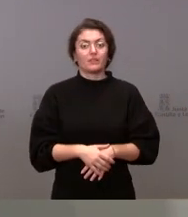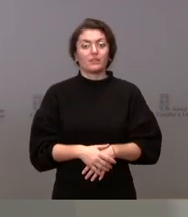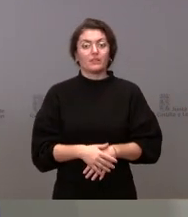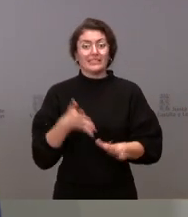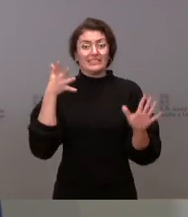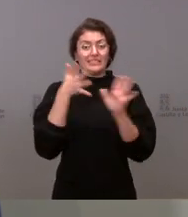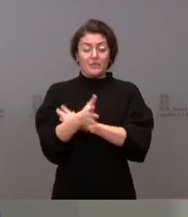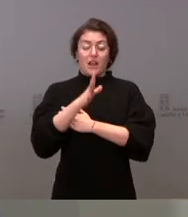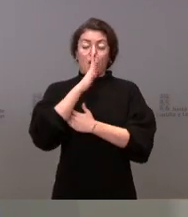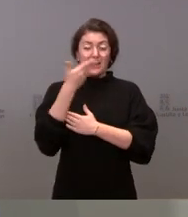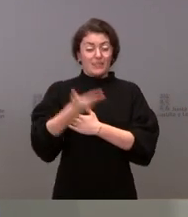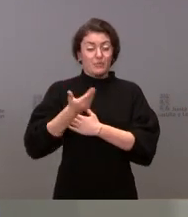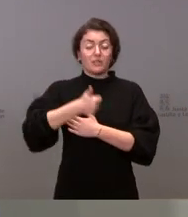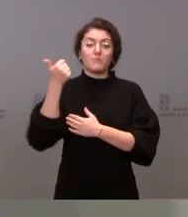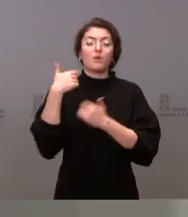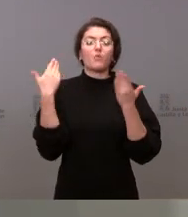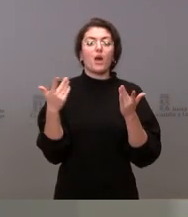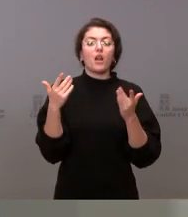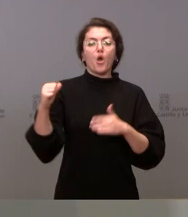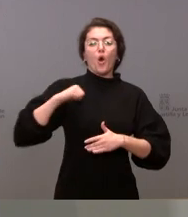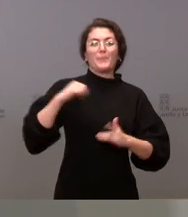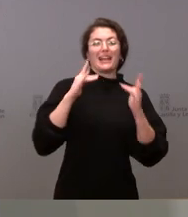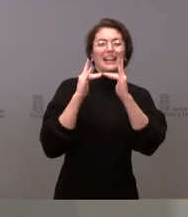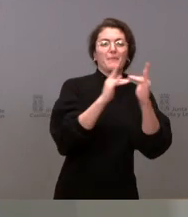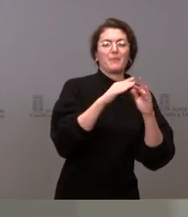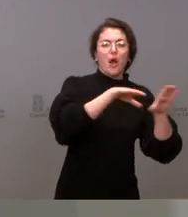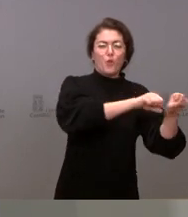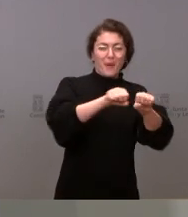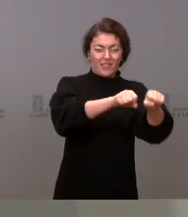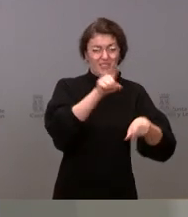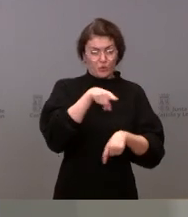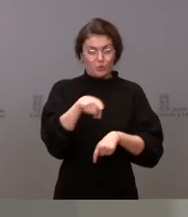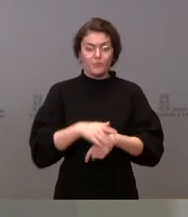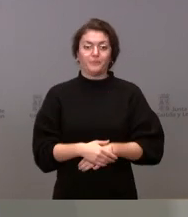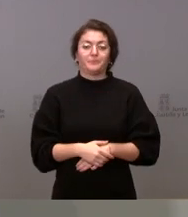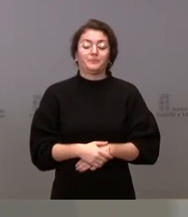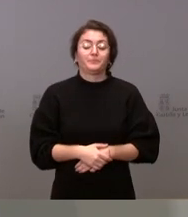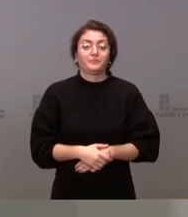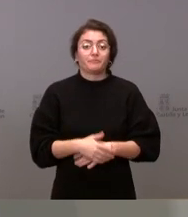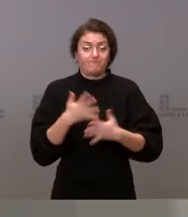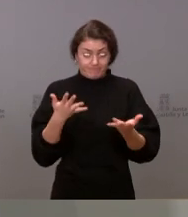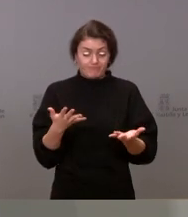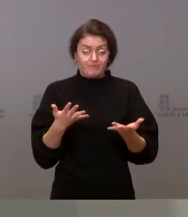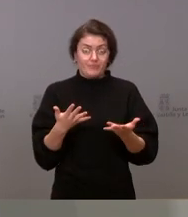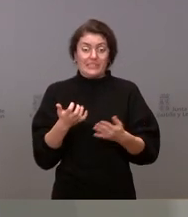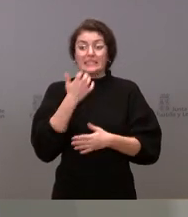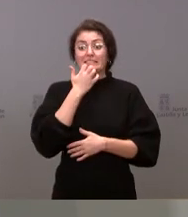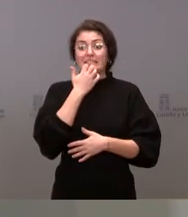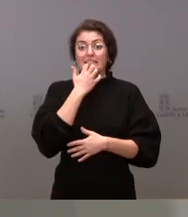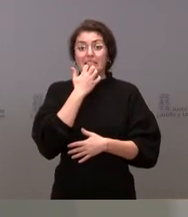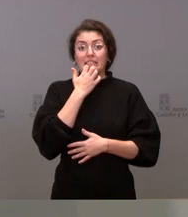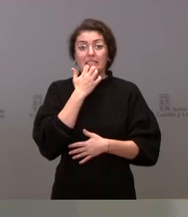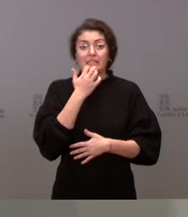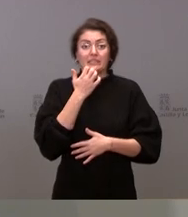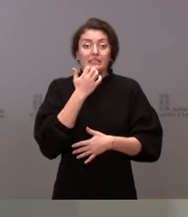saturación que la incidencia y eso es lo que nos va a obligar o no a tomar determinaciones y naturalmente si fuera el caso pues se tomarían las determinaciones que